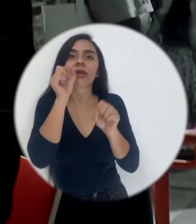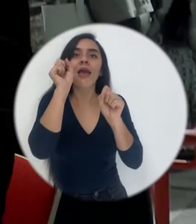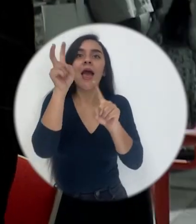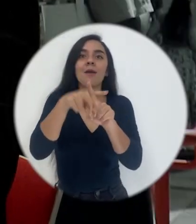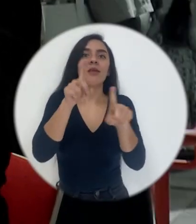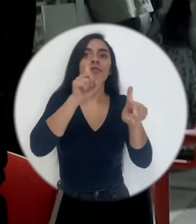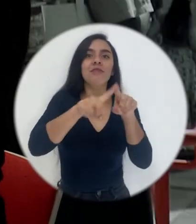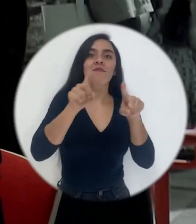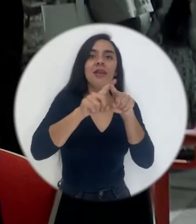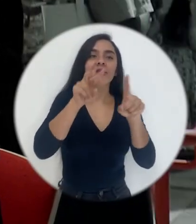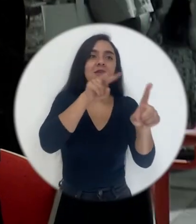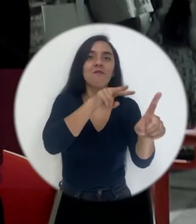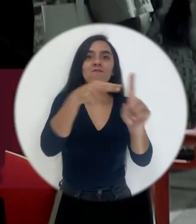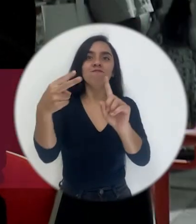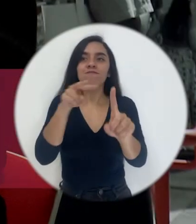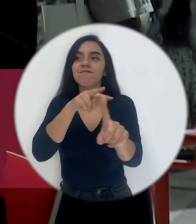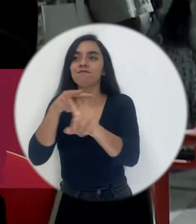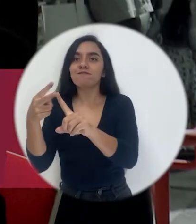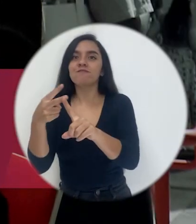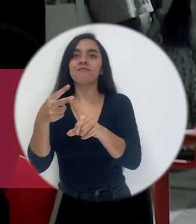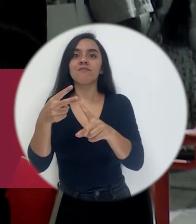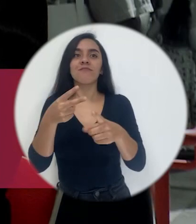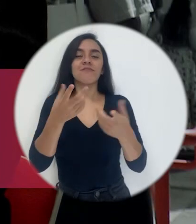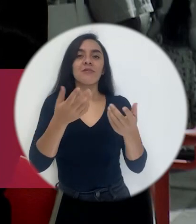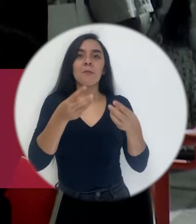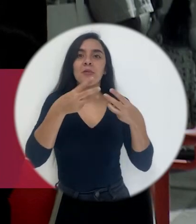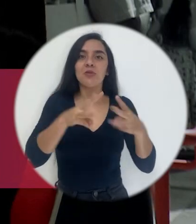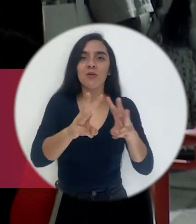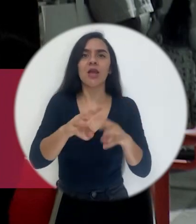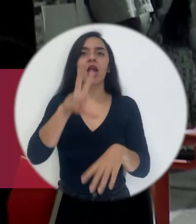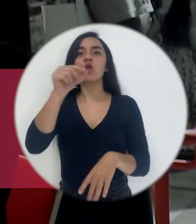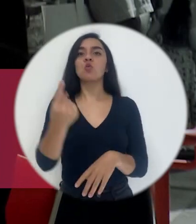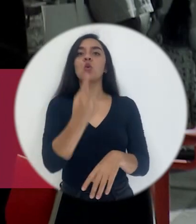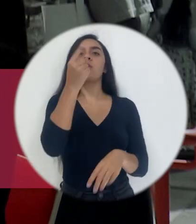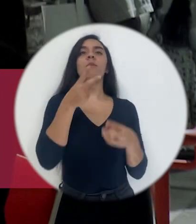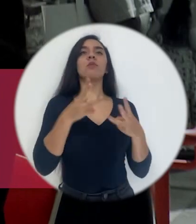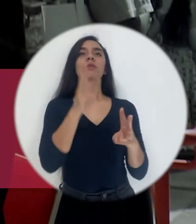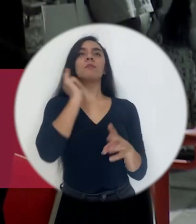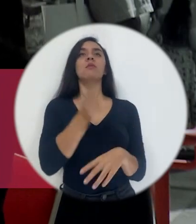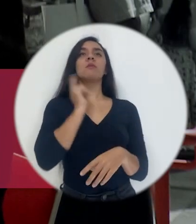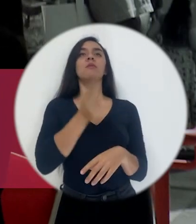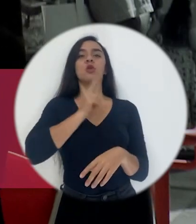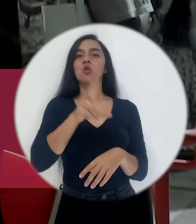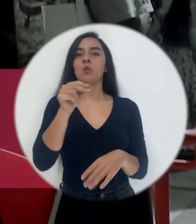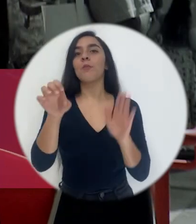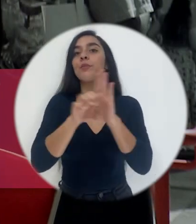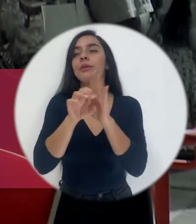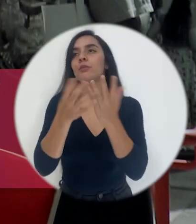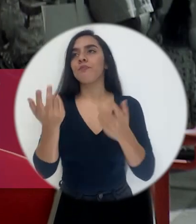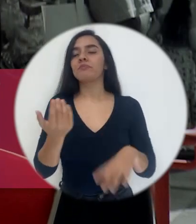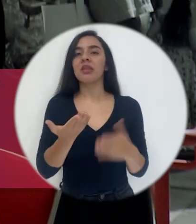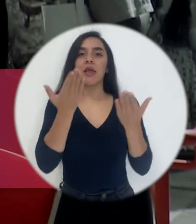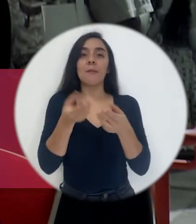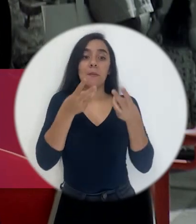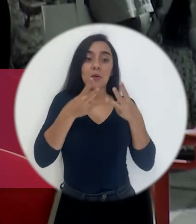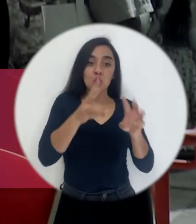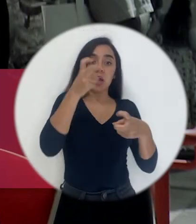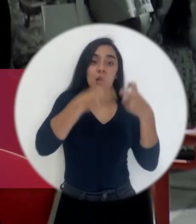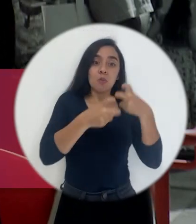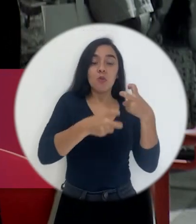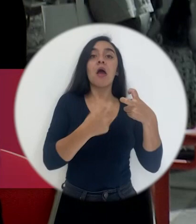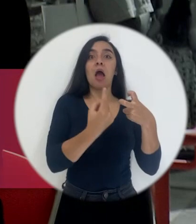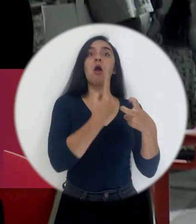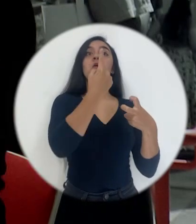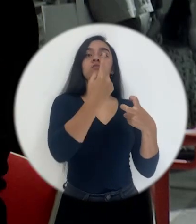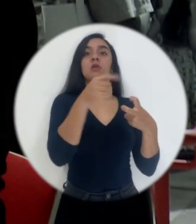diferentes enfoques. Que no se case con uno. O sea, si bien estamos trabajando el enfoque de resolución de problemas, puede ser que más adelante no sea el único.